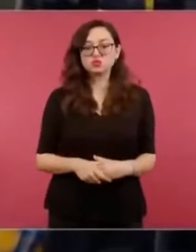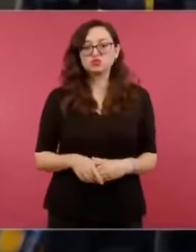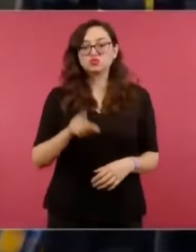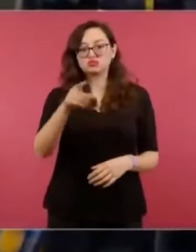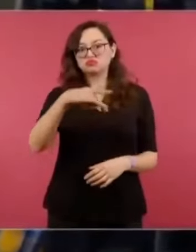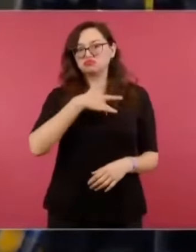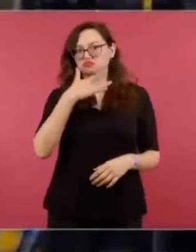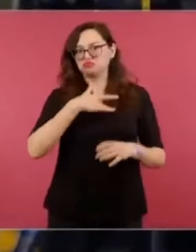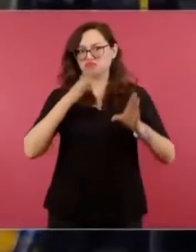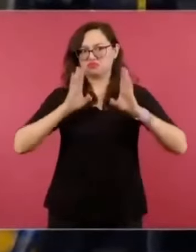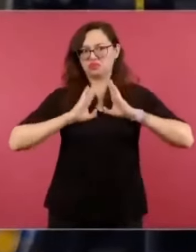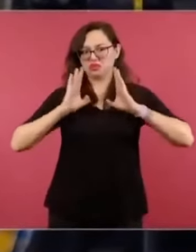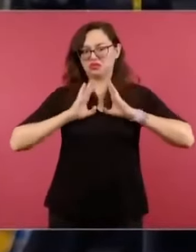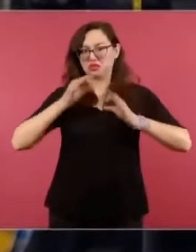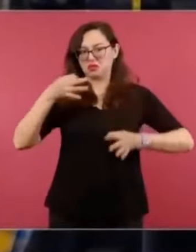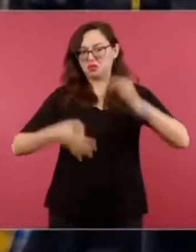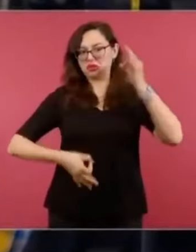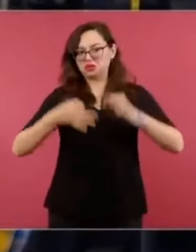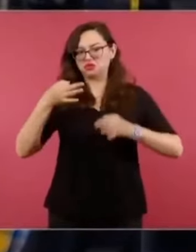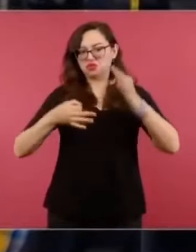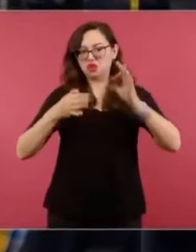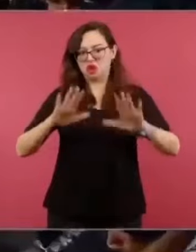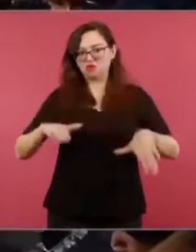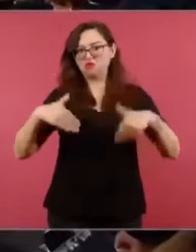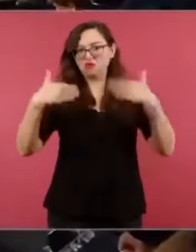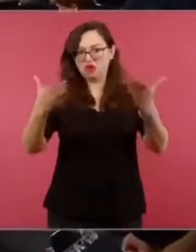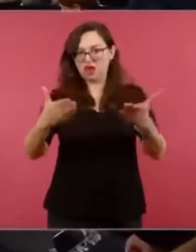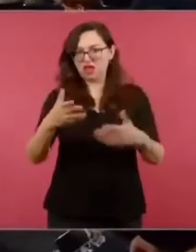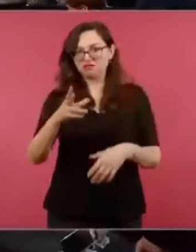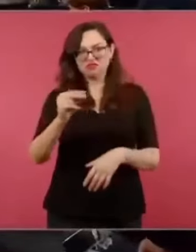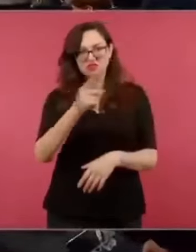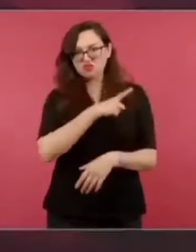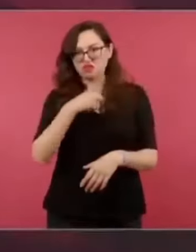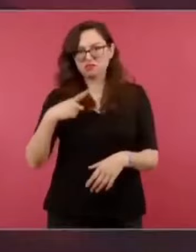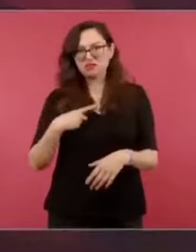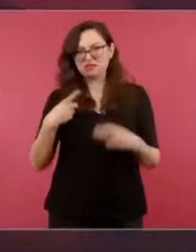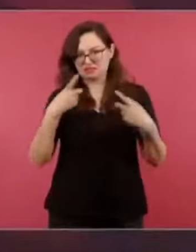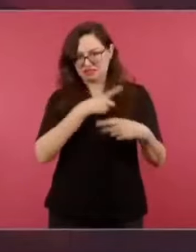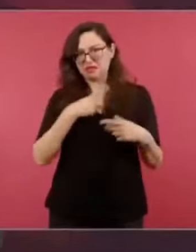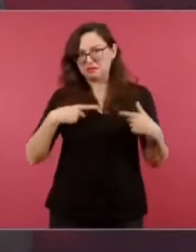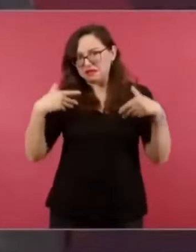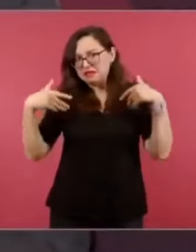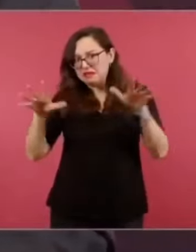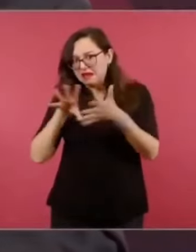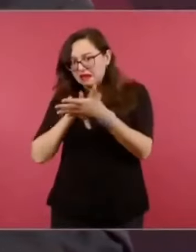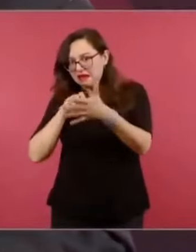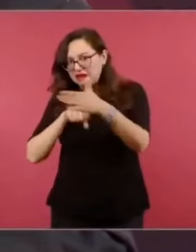libertad por parte de estos militares? Sí, nosotros vamos a